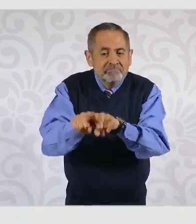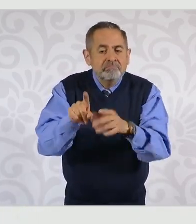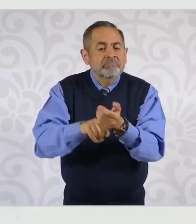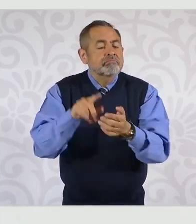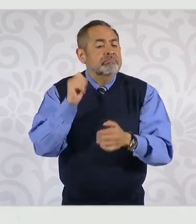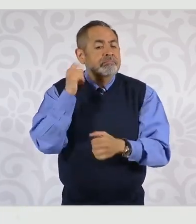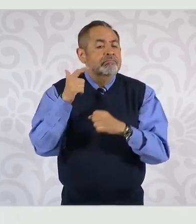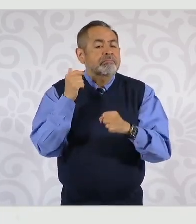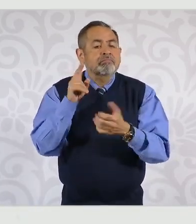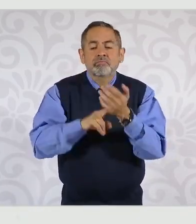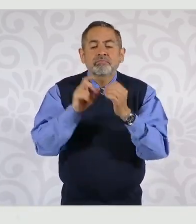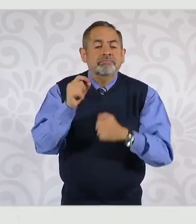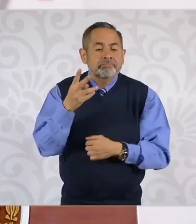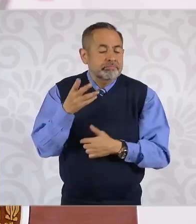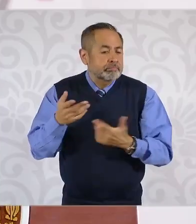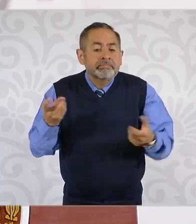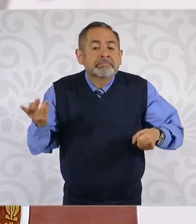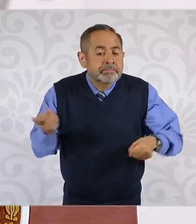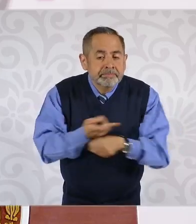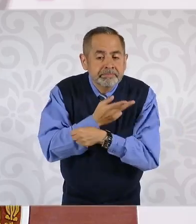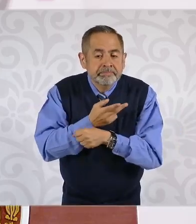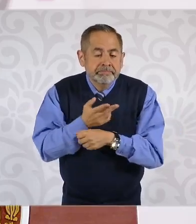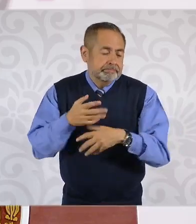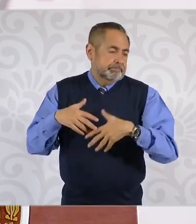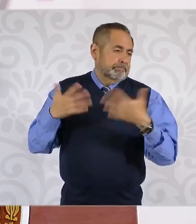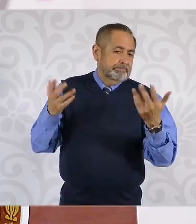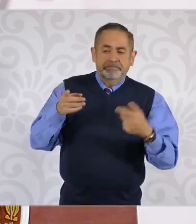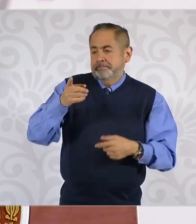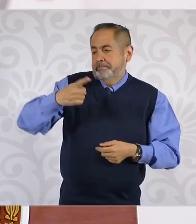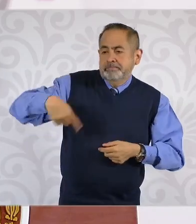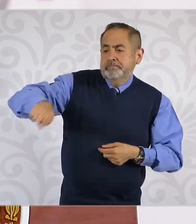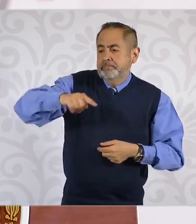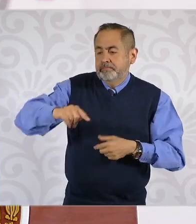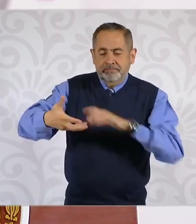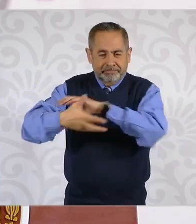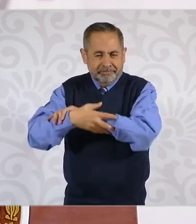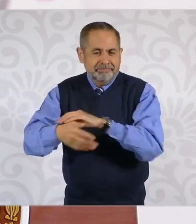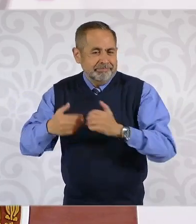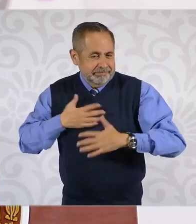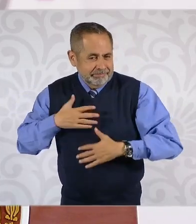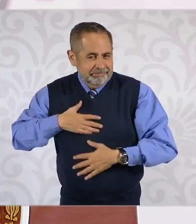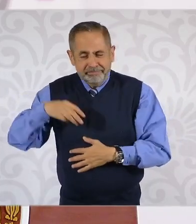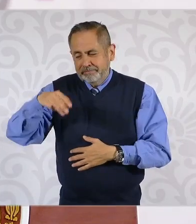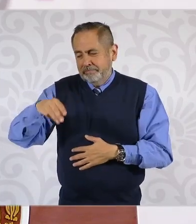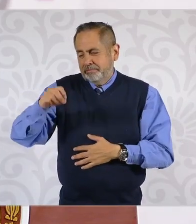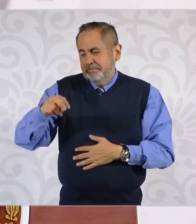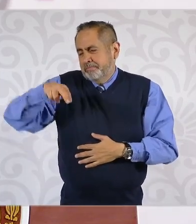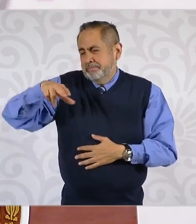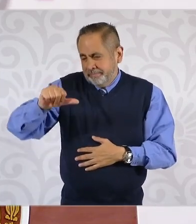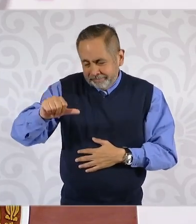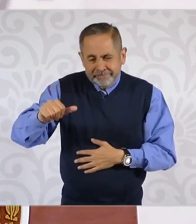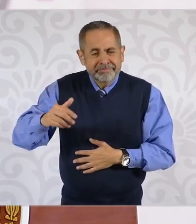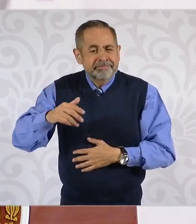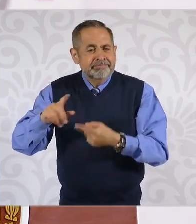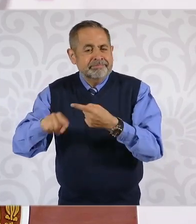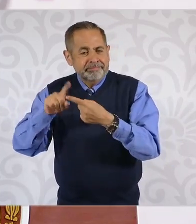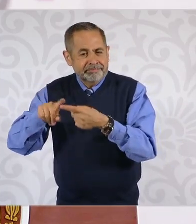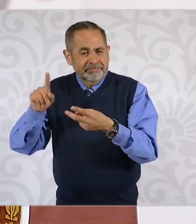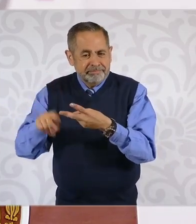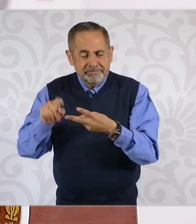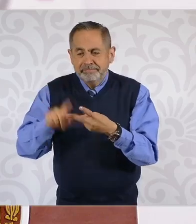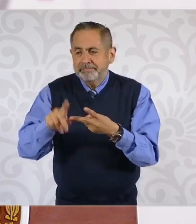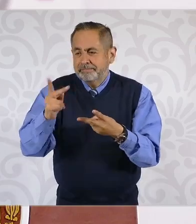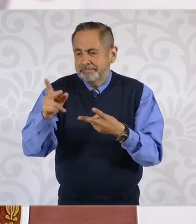2024. ¿Qué resulta? Pues que la coalición formada por Morena,